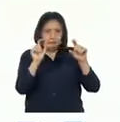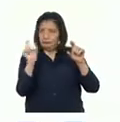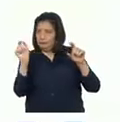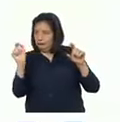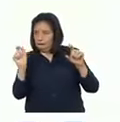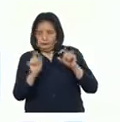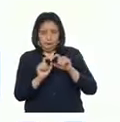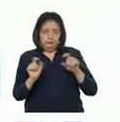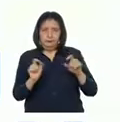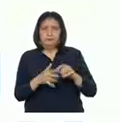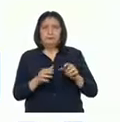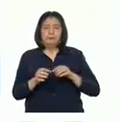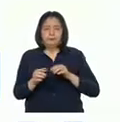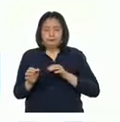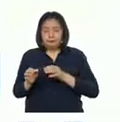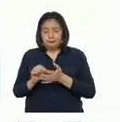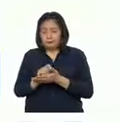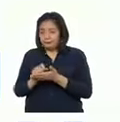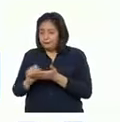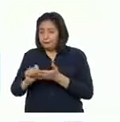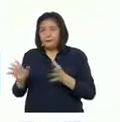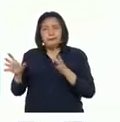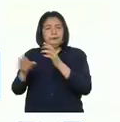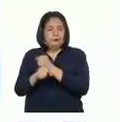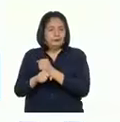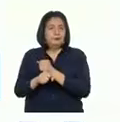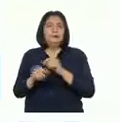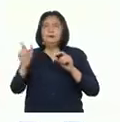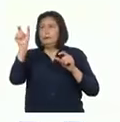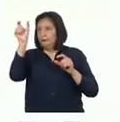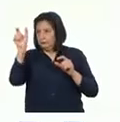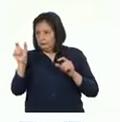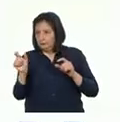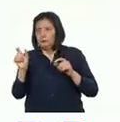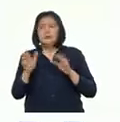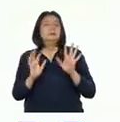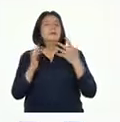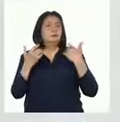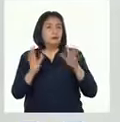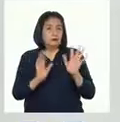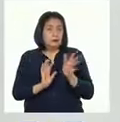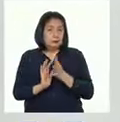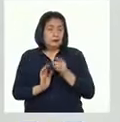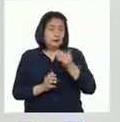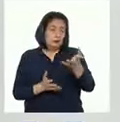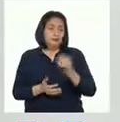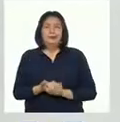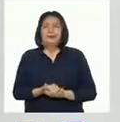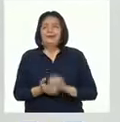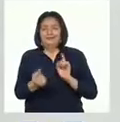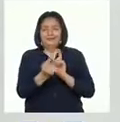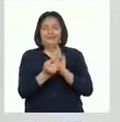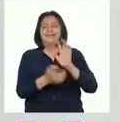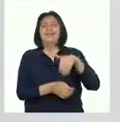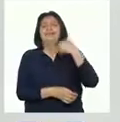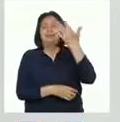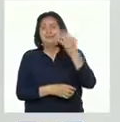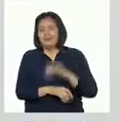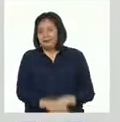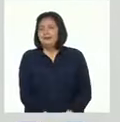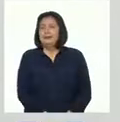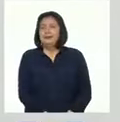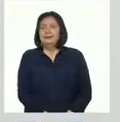párrafo. Redactar el resumen con los sumillados. Ahora sí, los dejo hasta una próxima